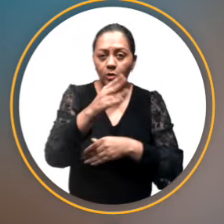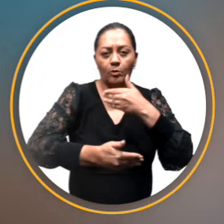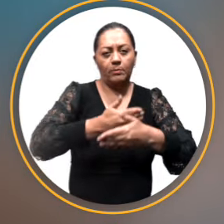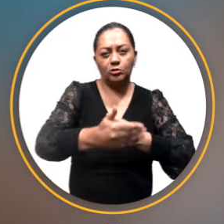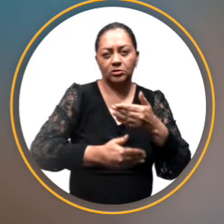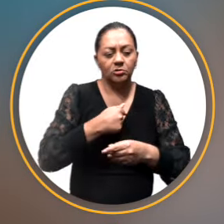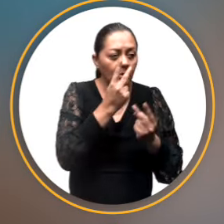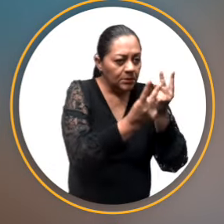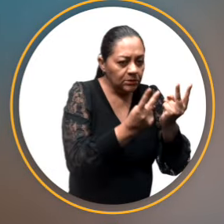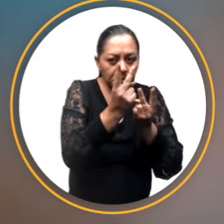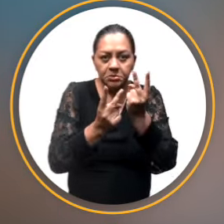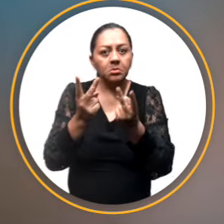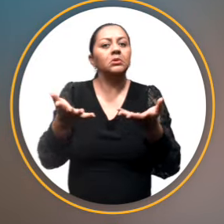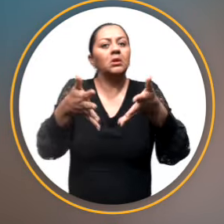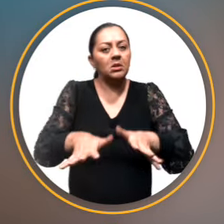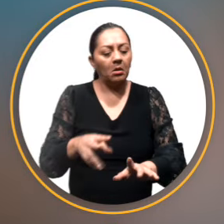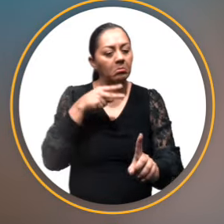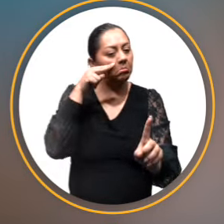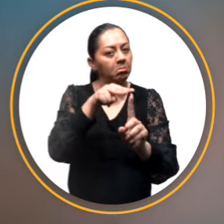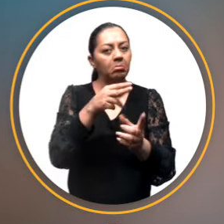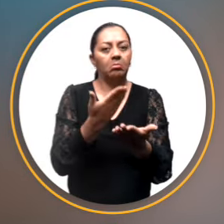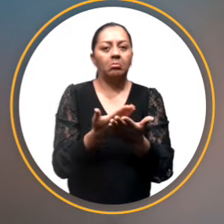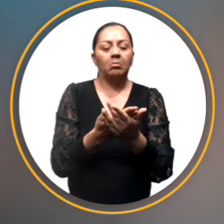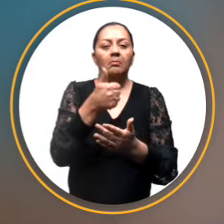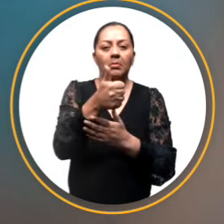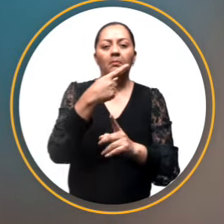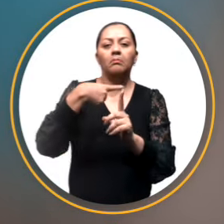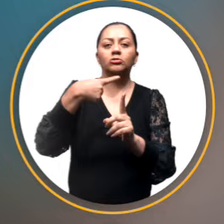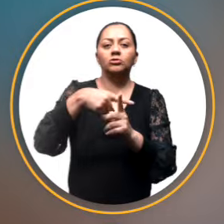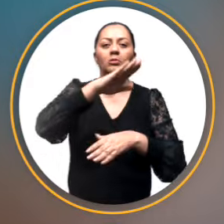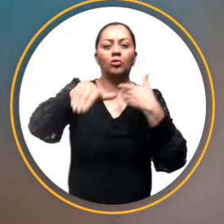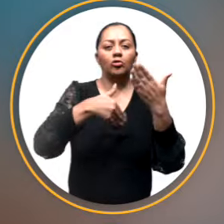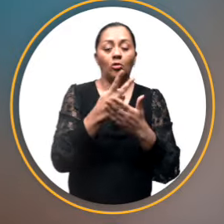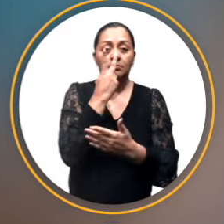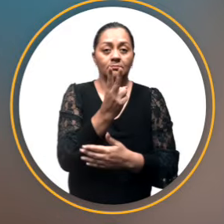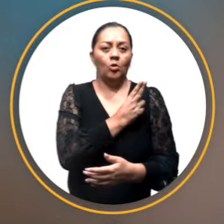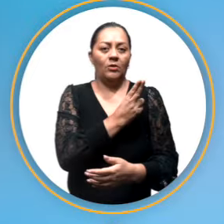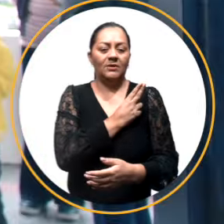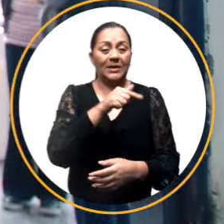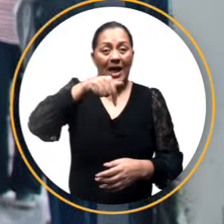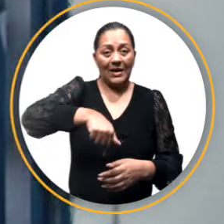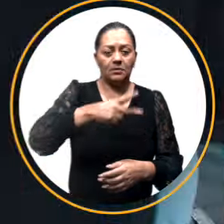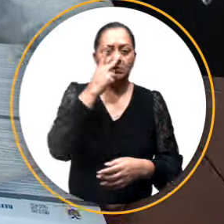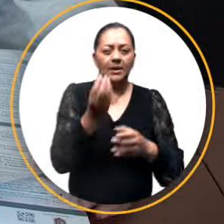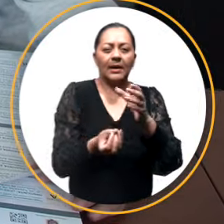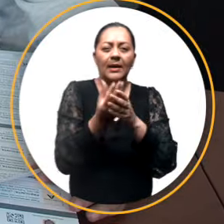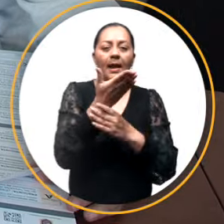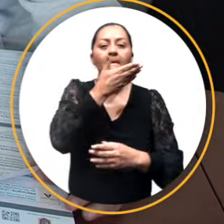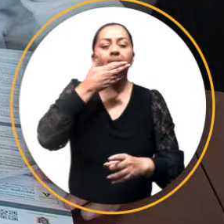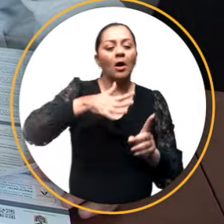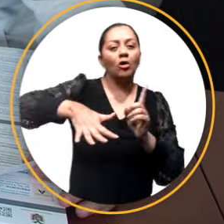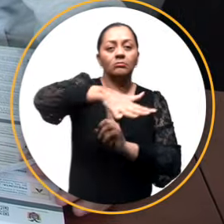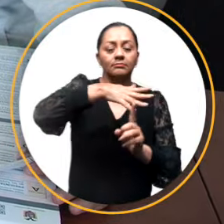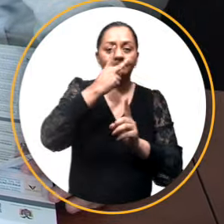procesos de observación electoral, lo cual es visto de muy buena manera por nuestra parte, puesto que se han creado con